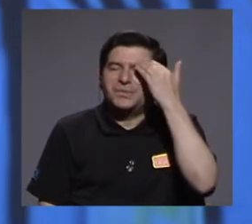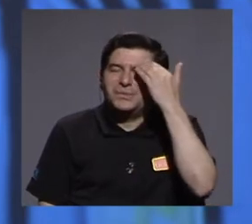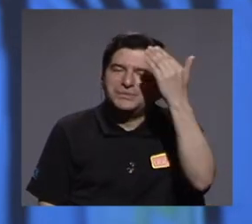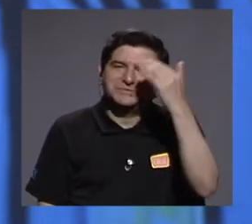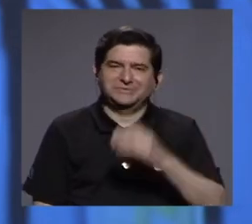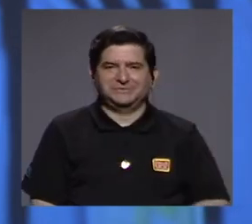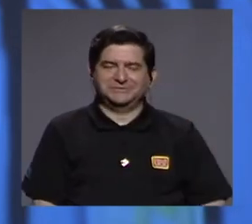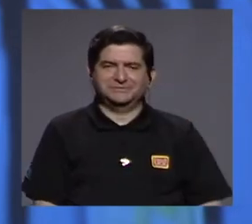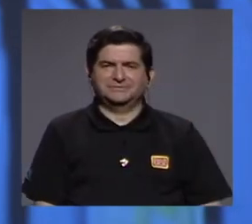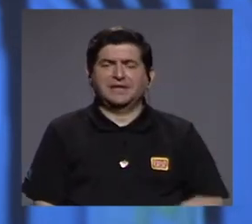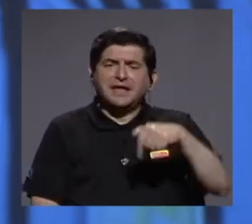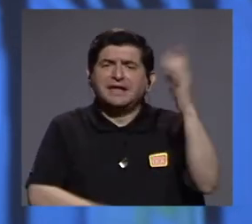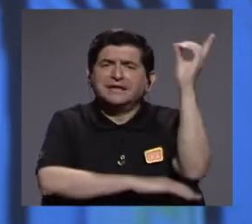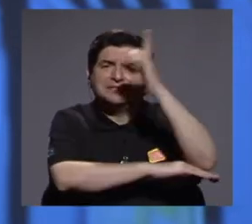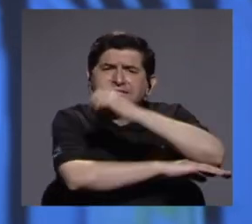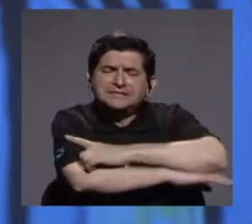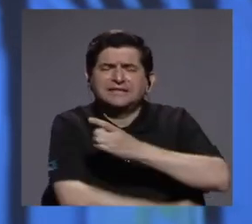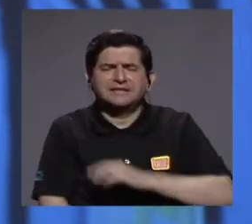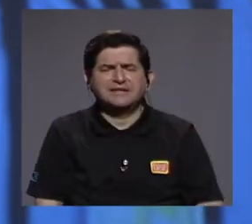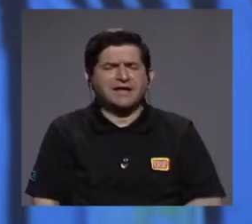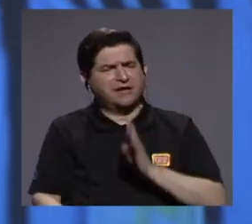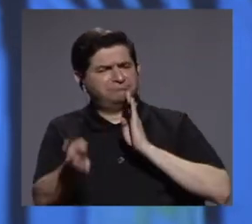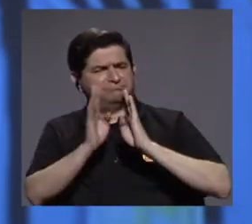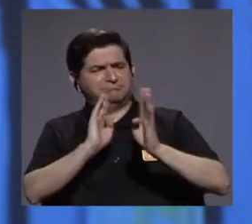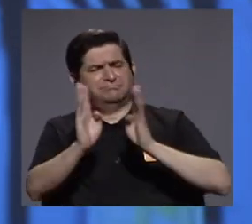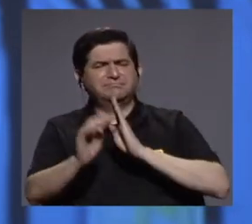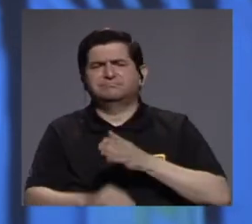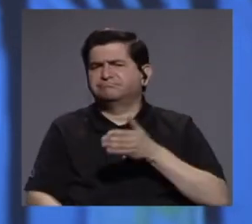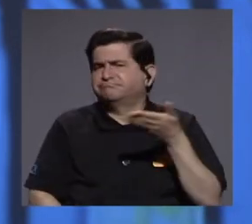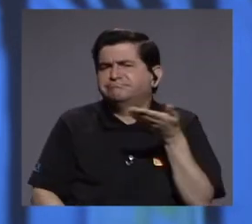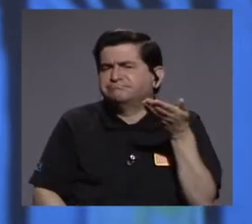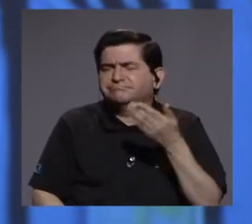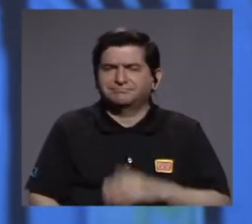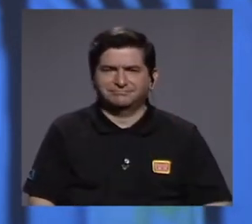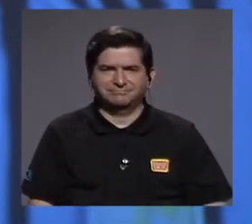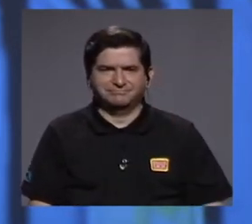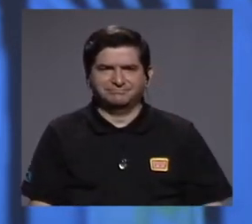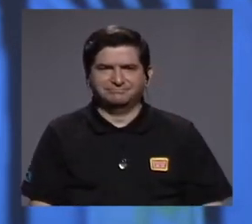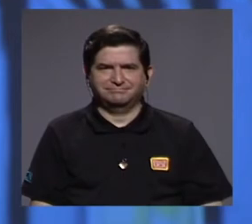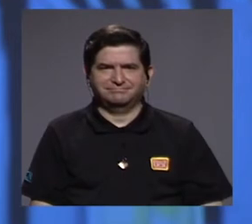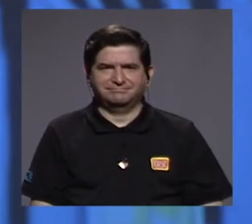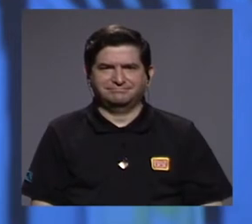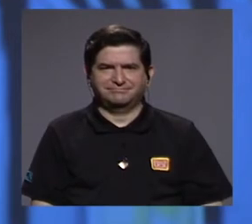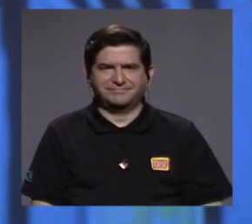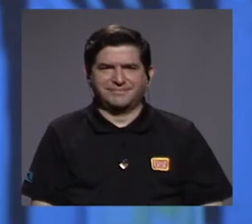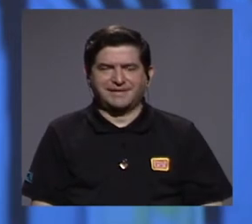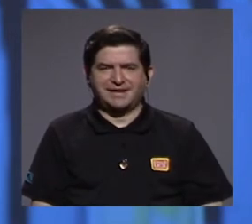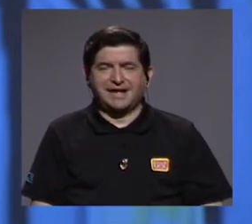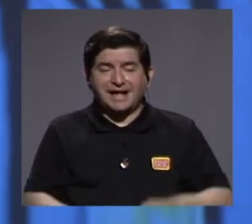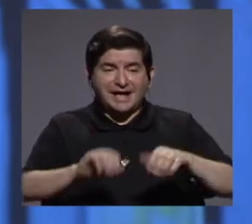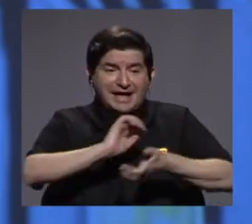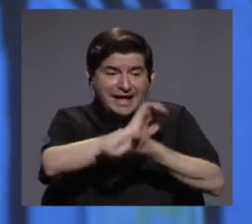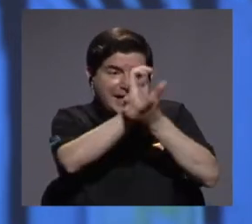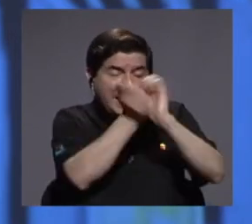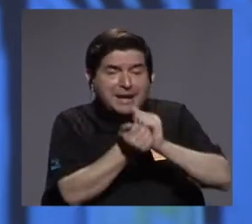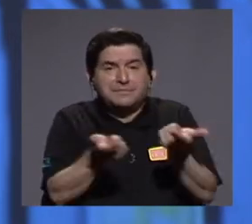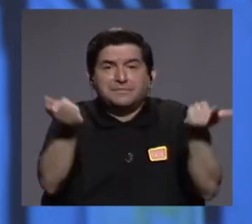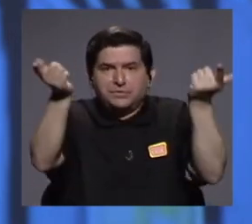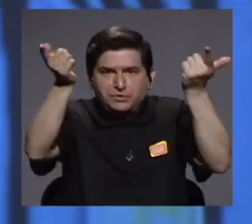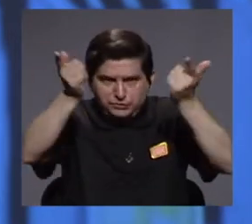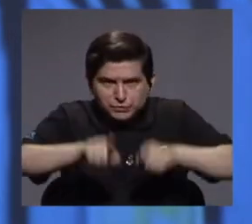El día de hoy vamos a conversar acerca de la disrupción que existió